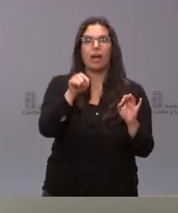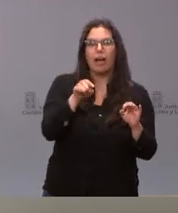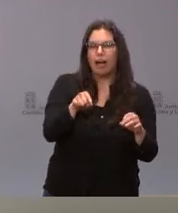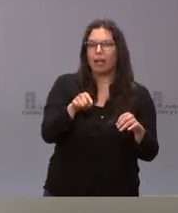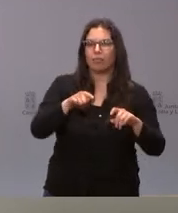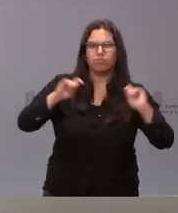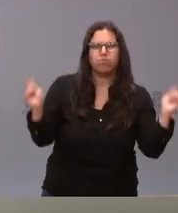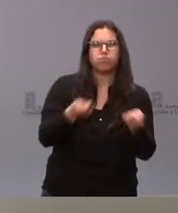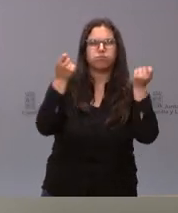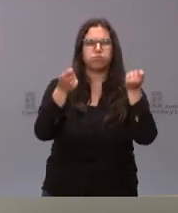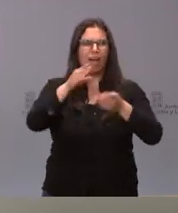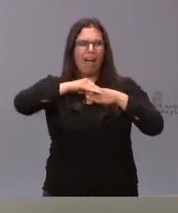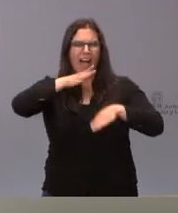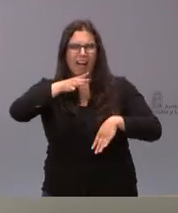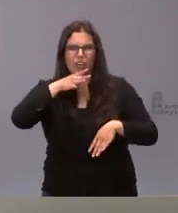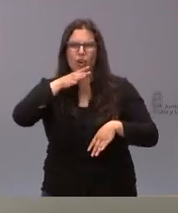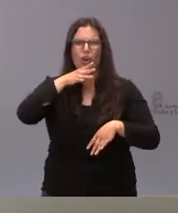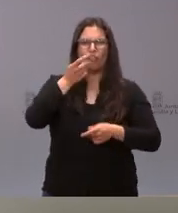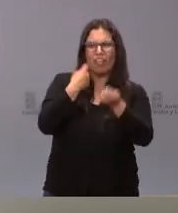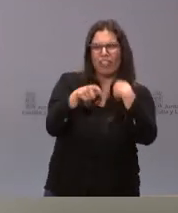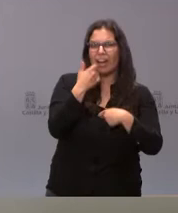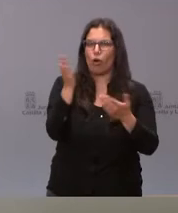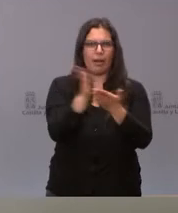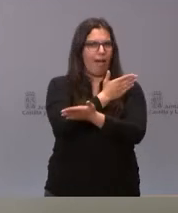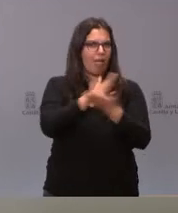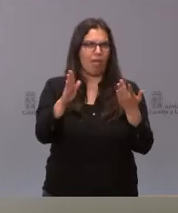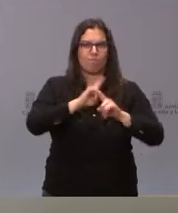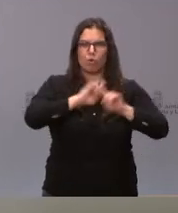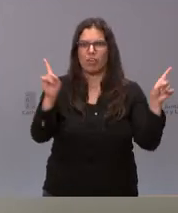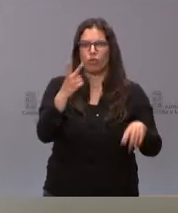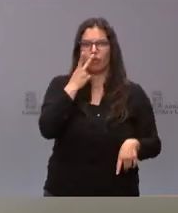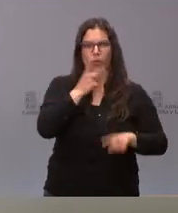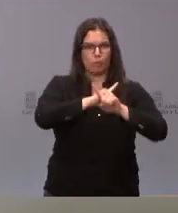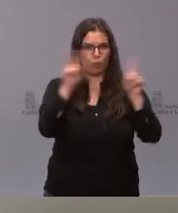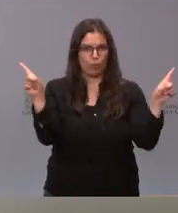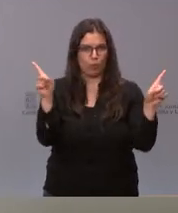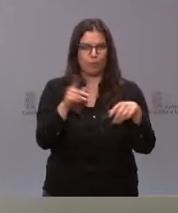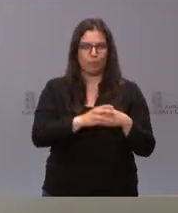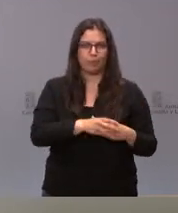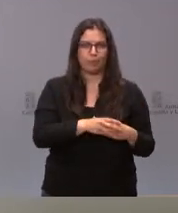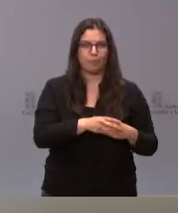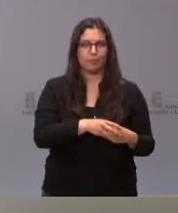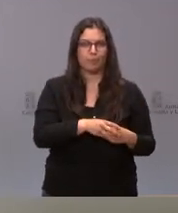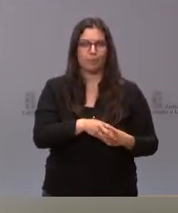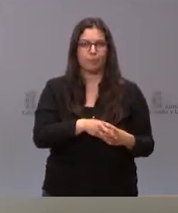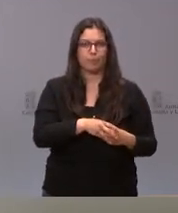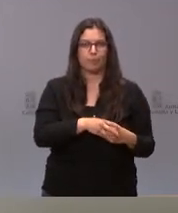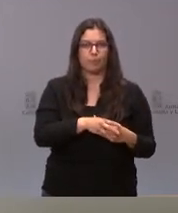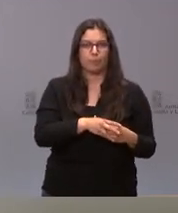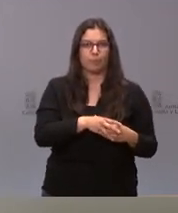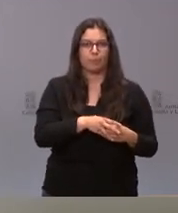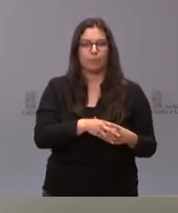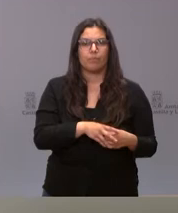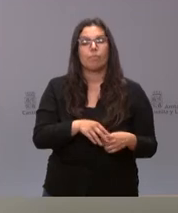anunciarse bebidas alcohólicas ni tabaco a los existentes. Queda prohibida la explotación de cualquier